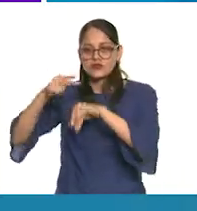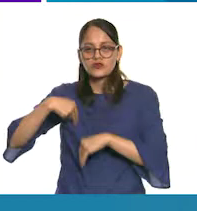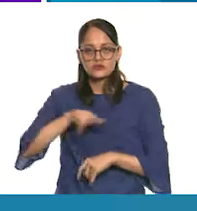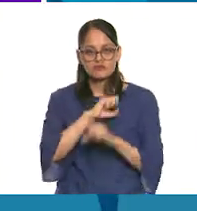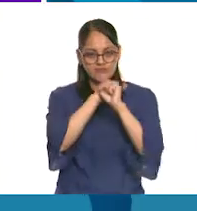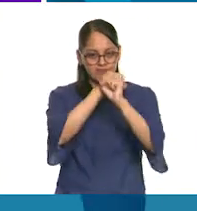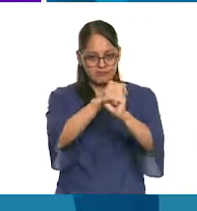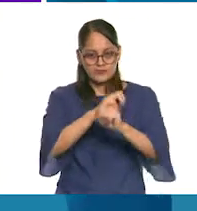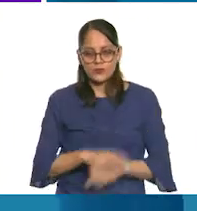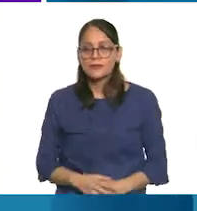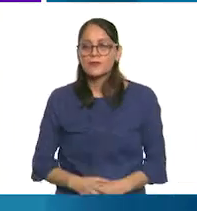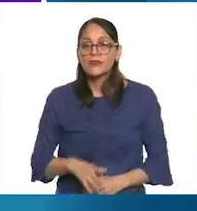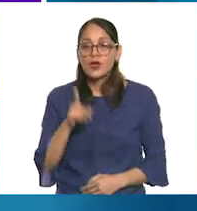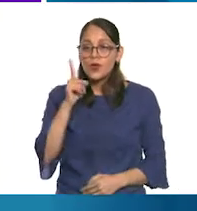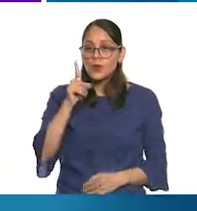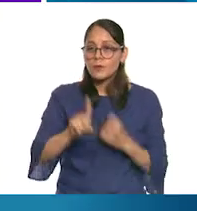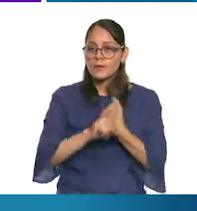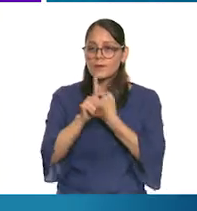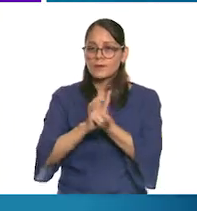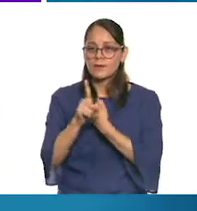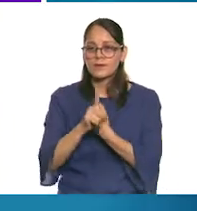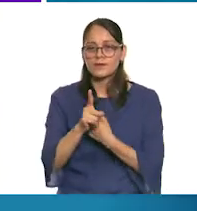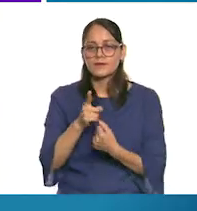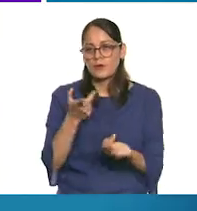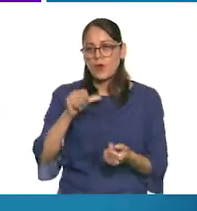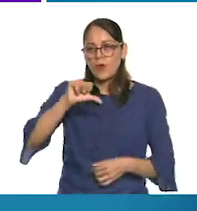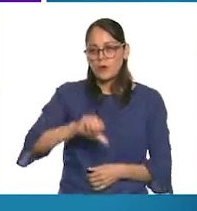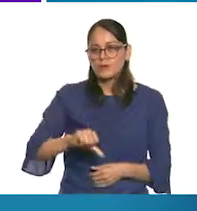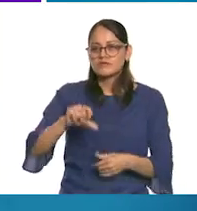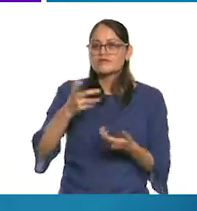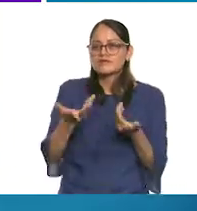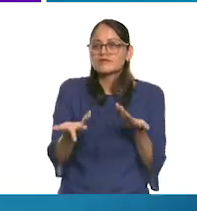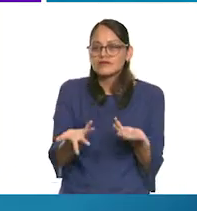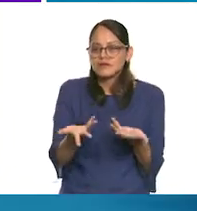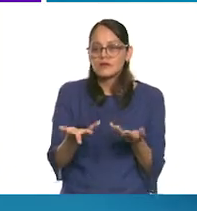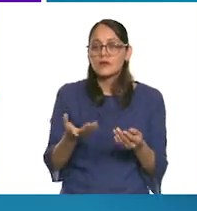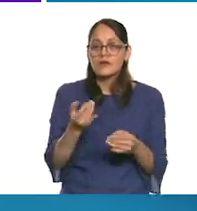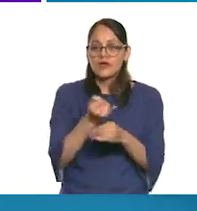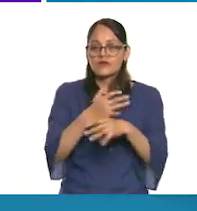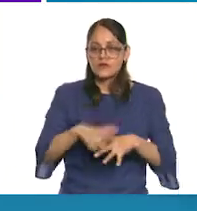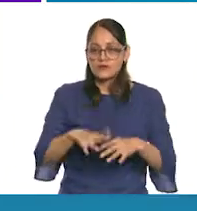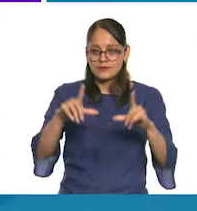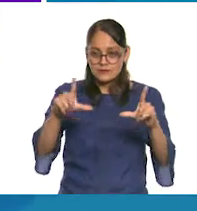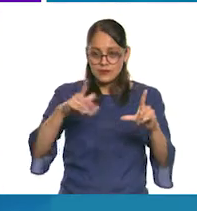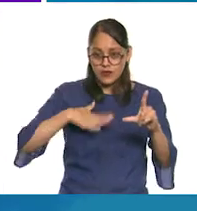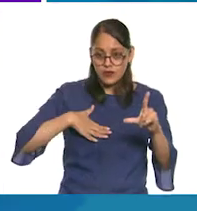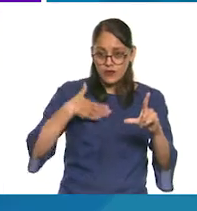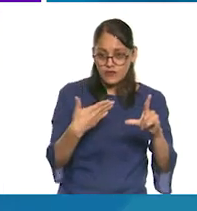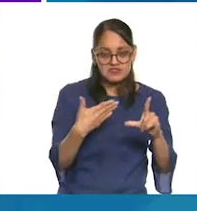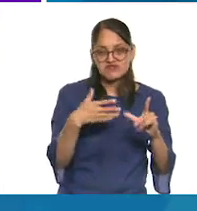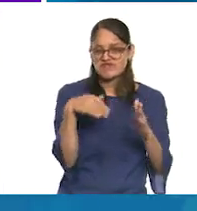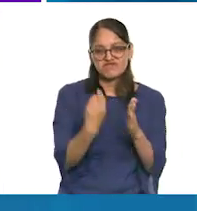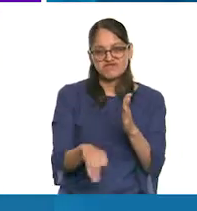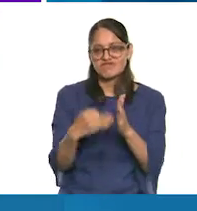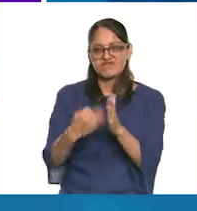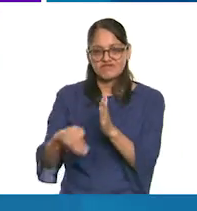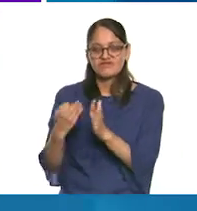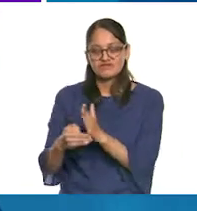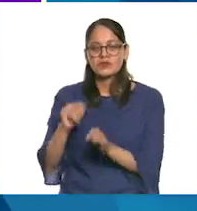combatirla. Uno de los grandes problemas que existen hoy en día es la falta de fuentes confiables de información.